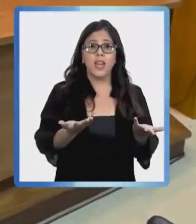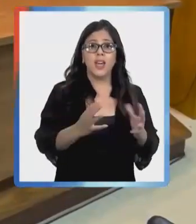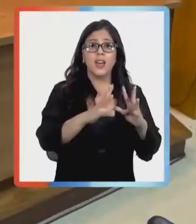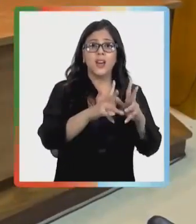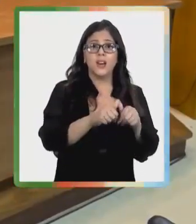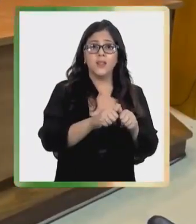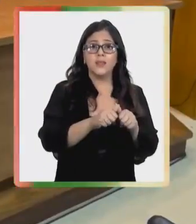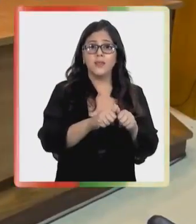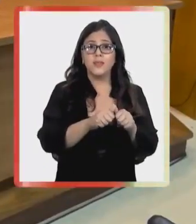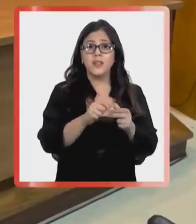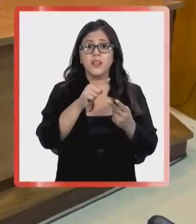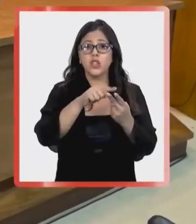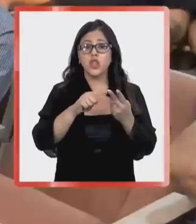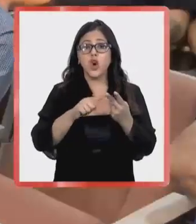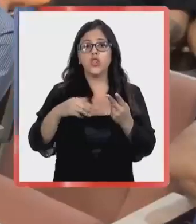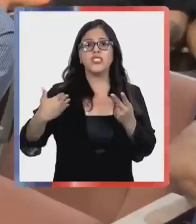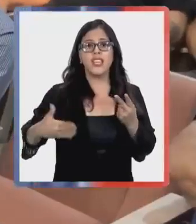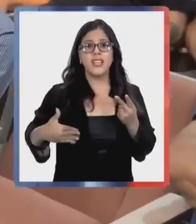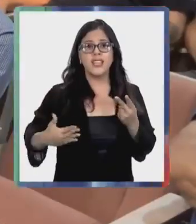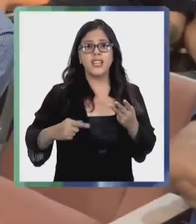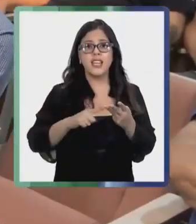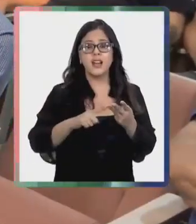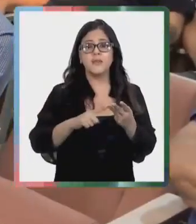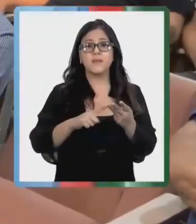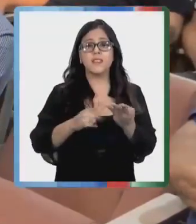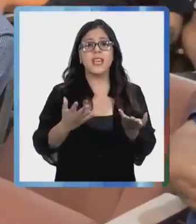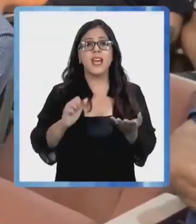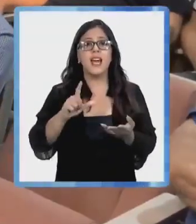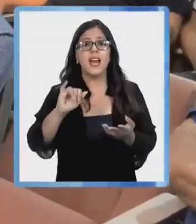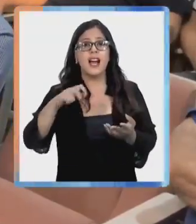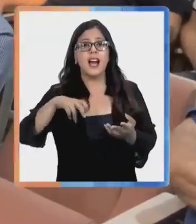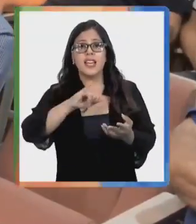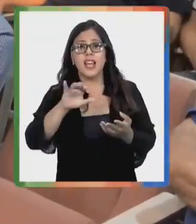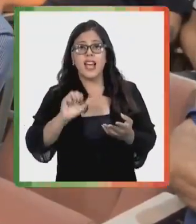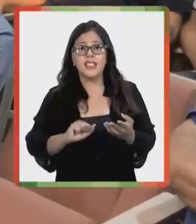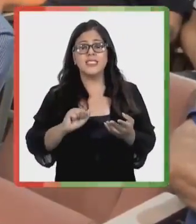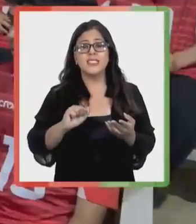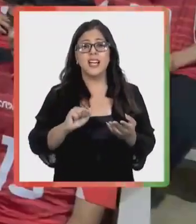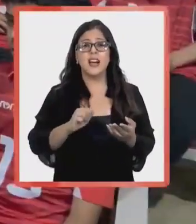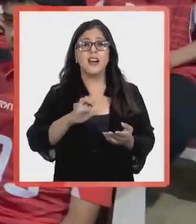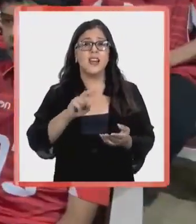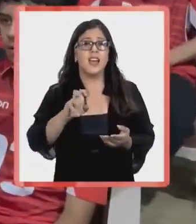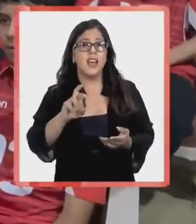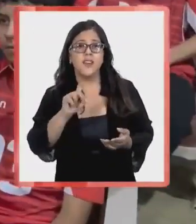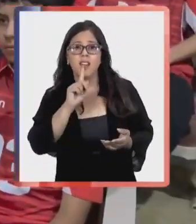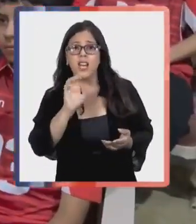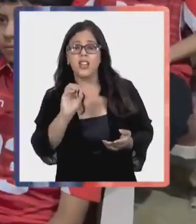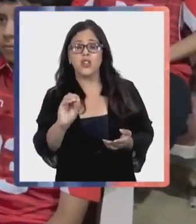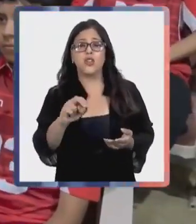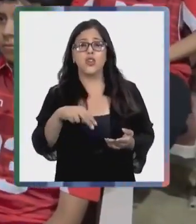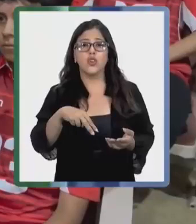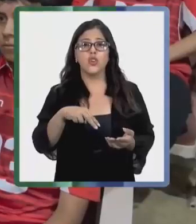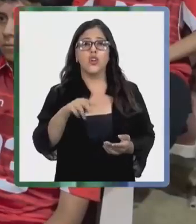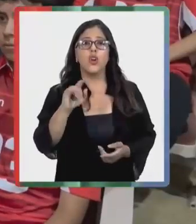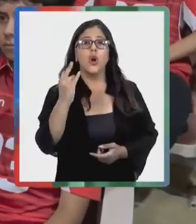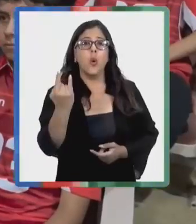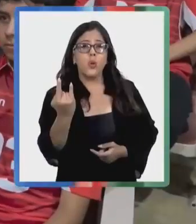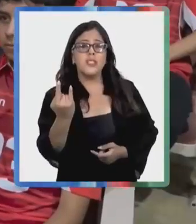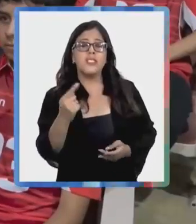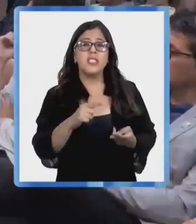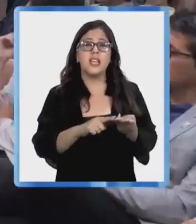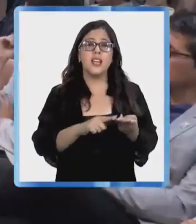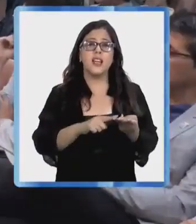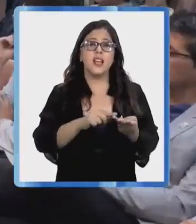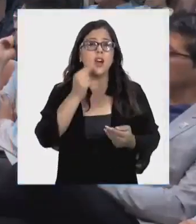los equipos de CAI y La Rioja de Argentina, Alianza de Lima, Everton, Mayeco Unido, Universidad de Chile, Audaxi Italiano,